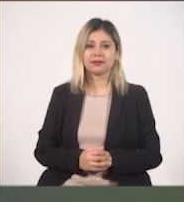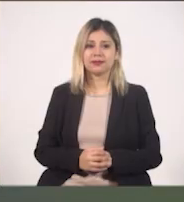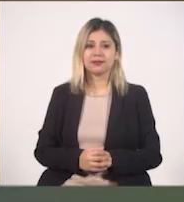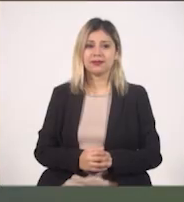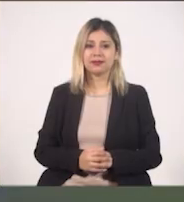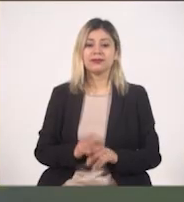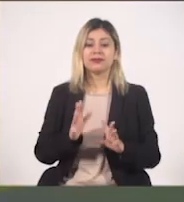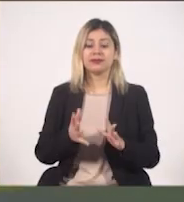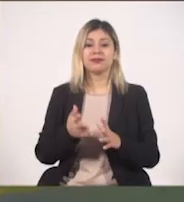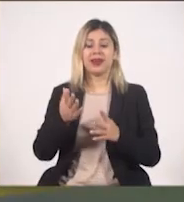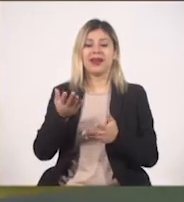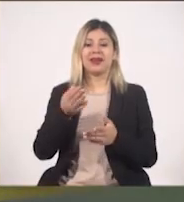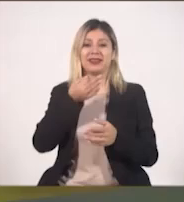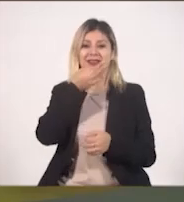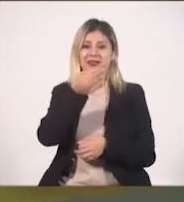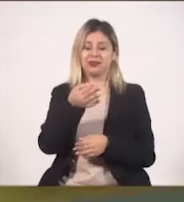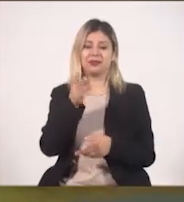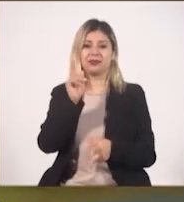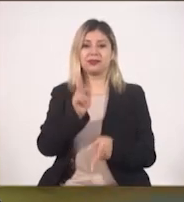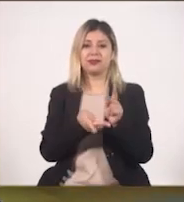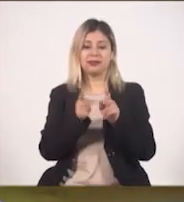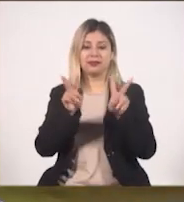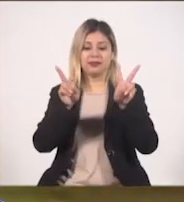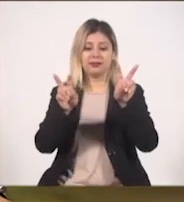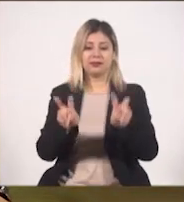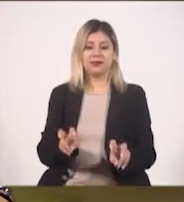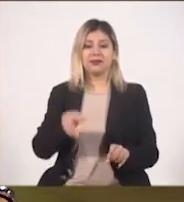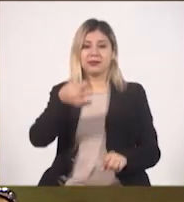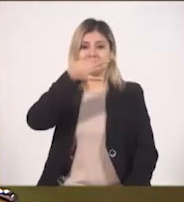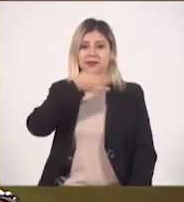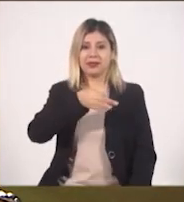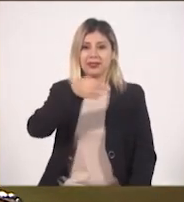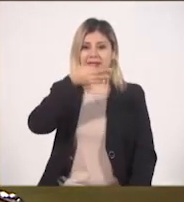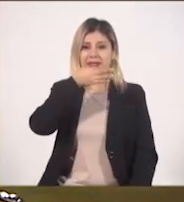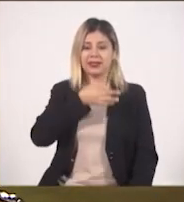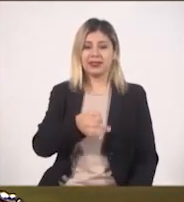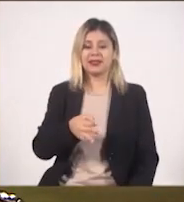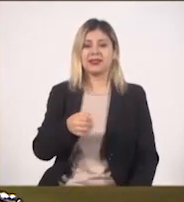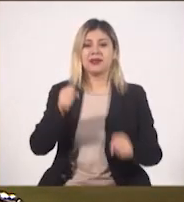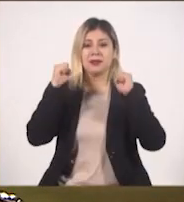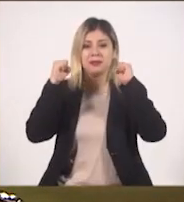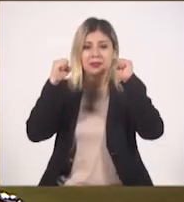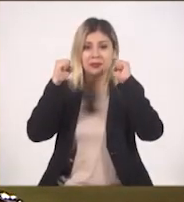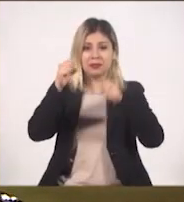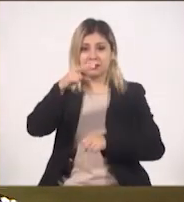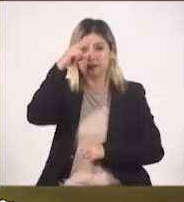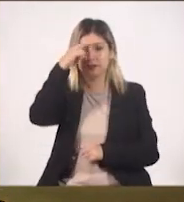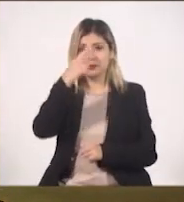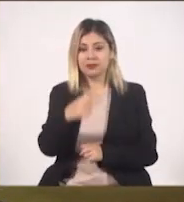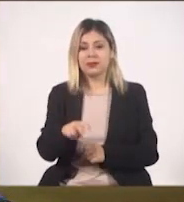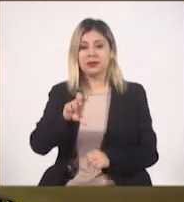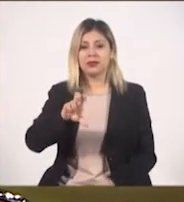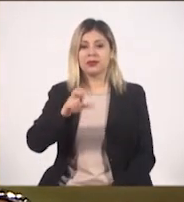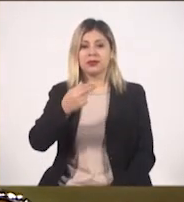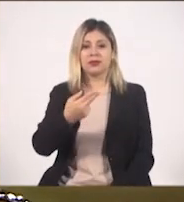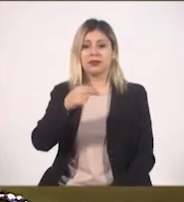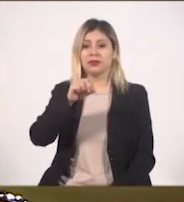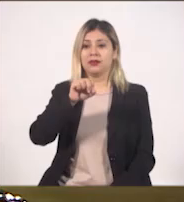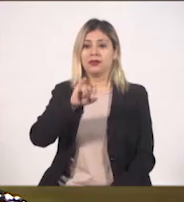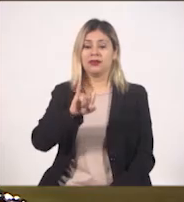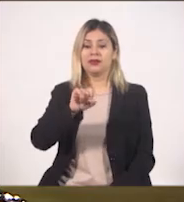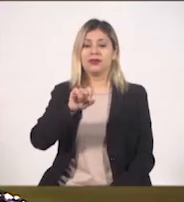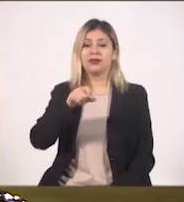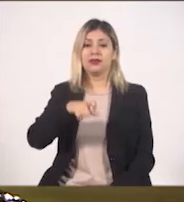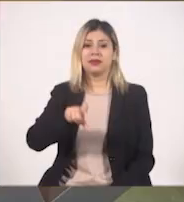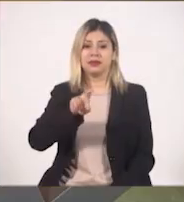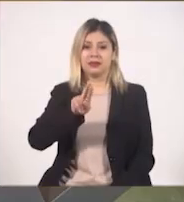Ya les estamos anticipando, vamos a platicar sobre las fiestas patrias en Chiquilistlán dos mil veinticuatro. Recibimos aquí en el estudio a